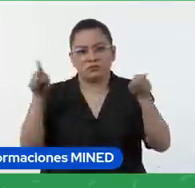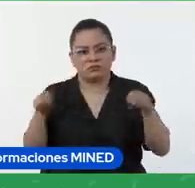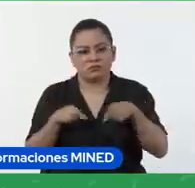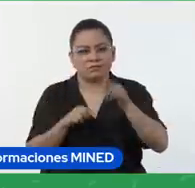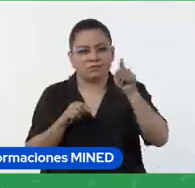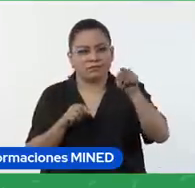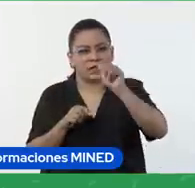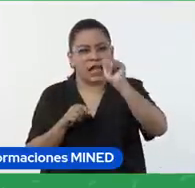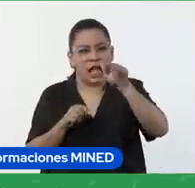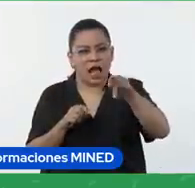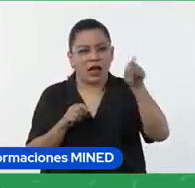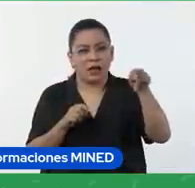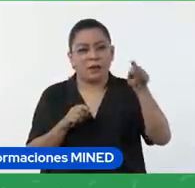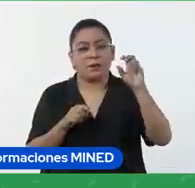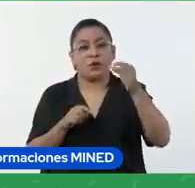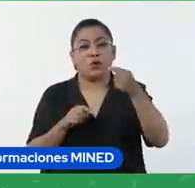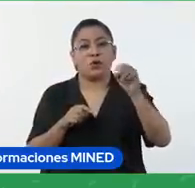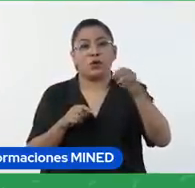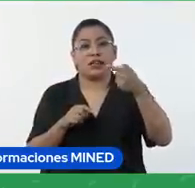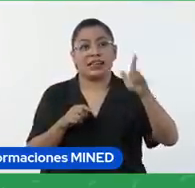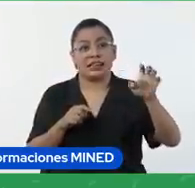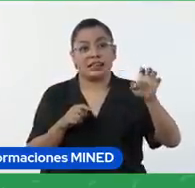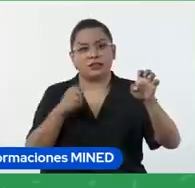a encontrar la opción Jamboard